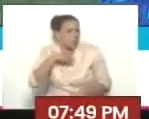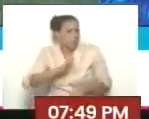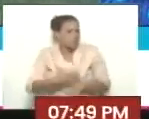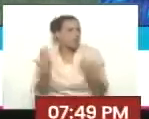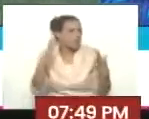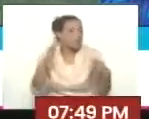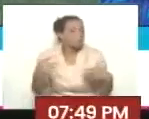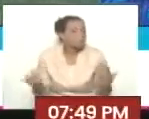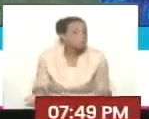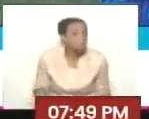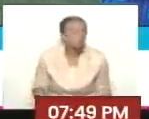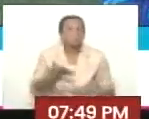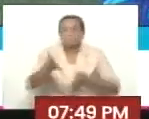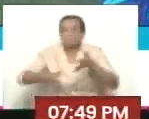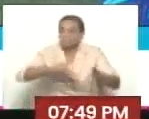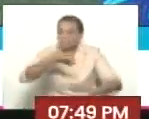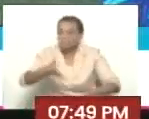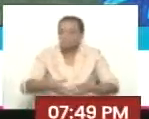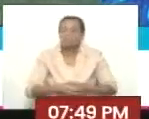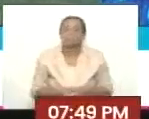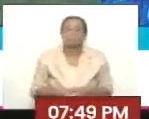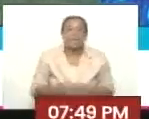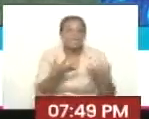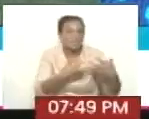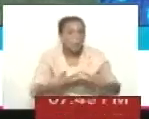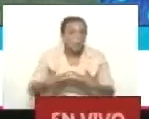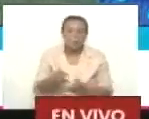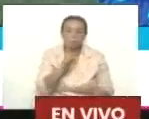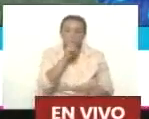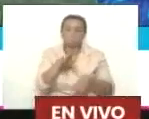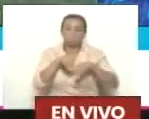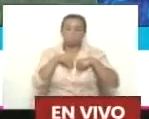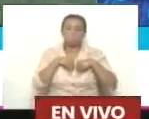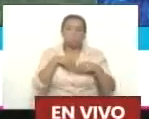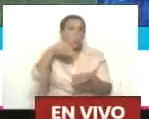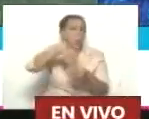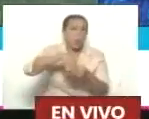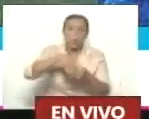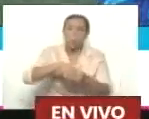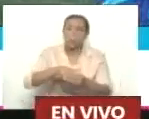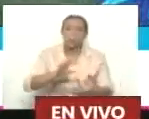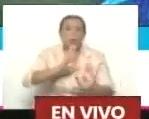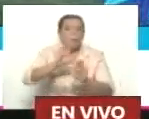en muchos años canciller del comandante Chávez. Los Estados Unidos se abstuvieron. Es un clamor mundial.